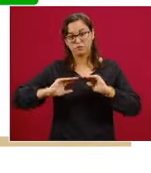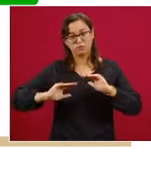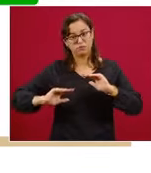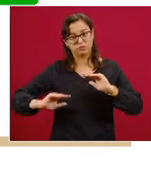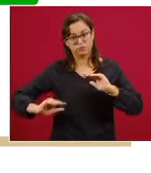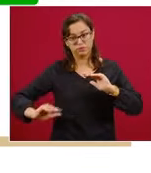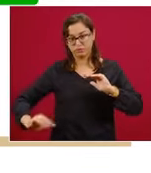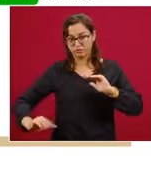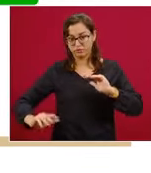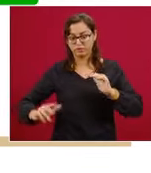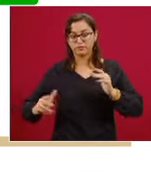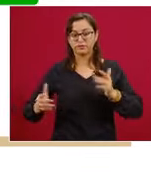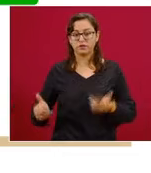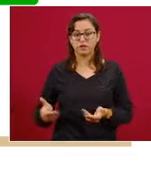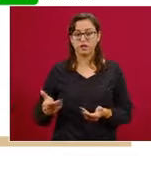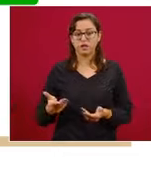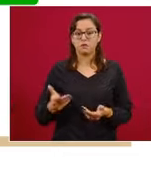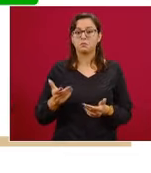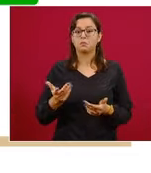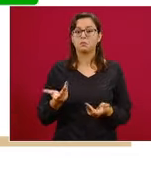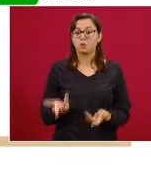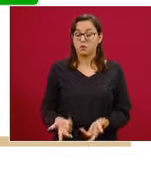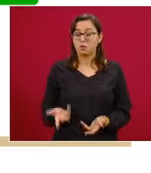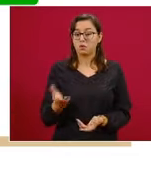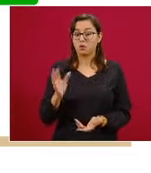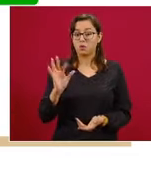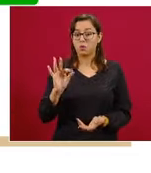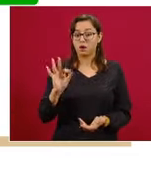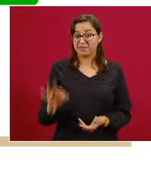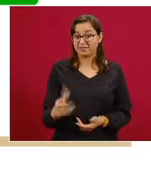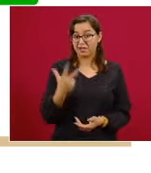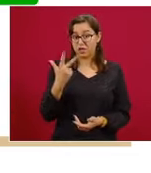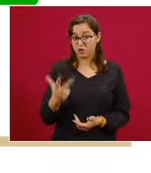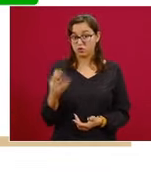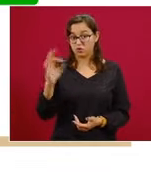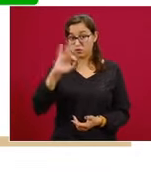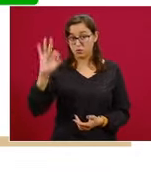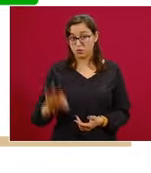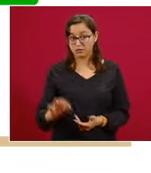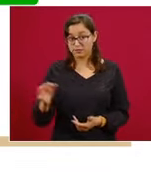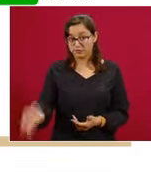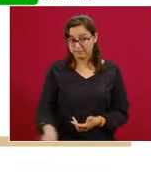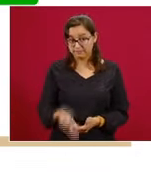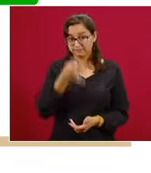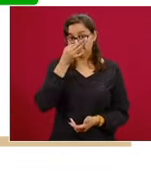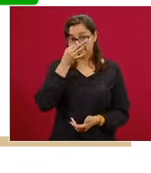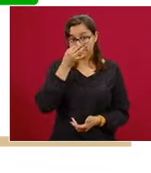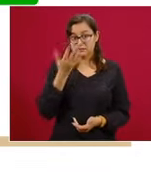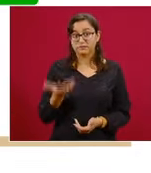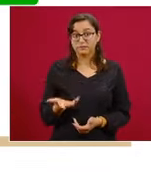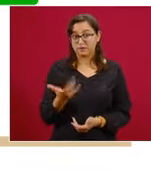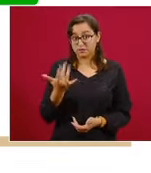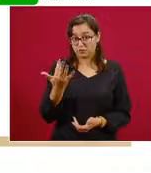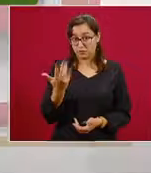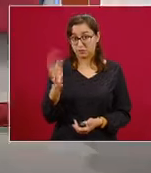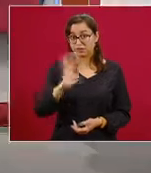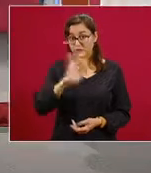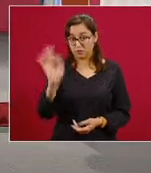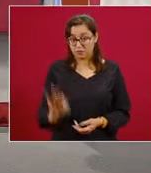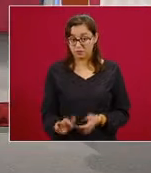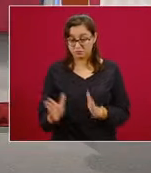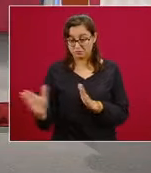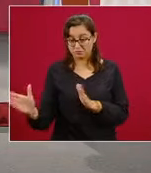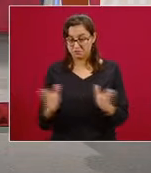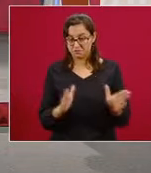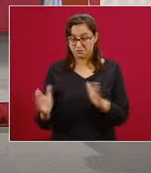El cambio más reciente es de una reducción de casi la mitad con respecto a la semana anterior, entre la semana 37 y la